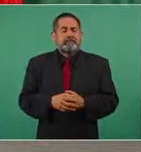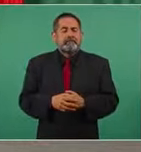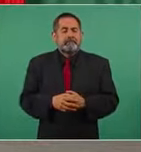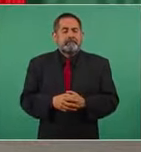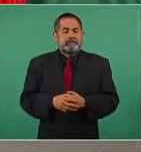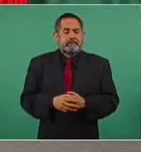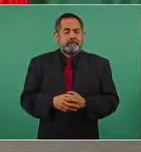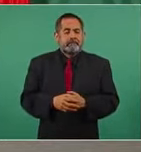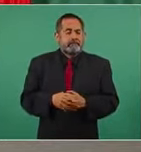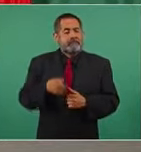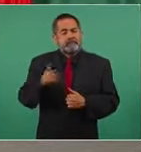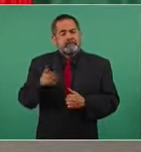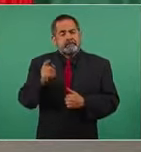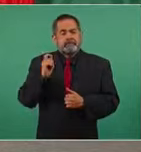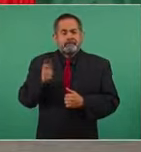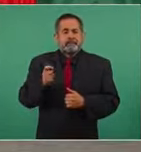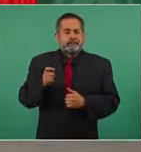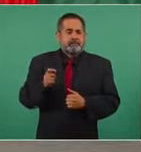enfrentar